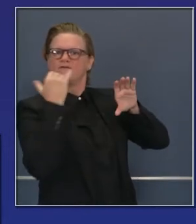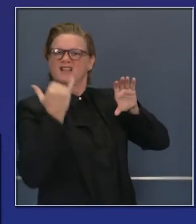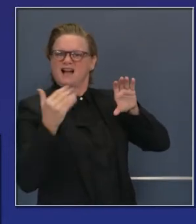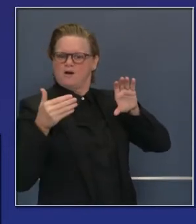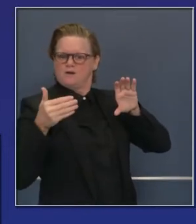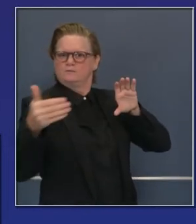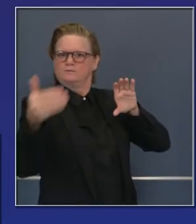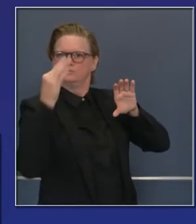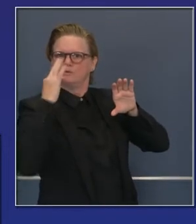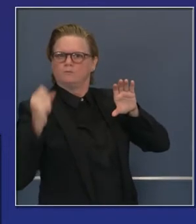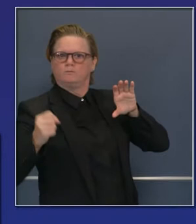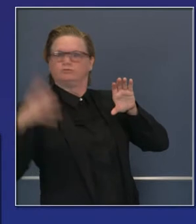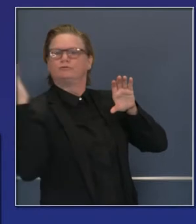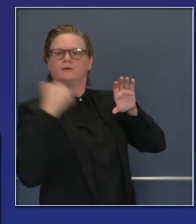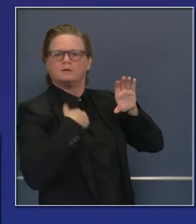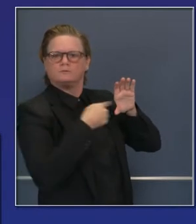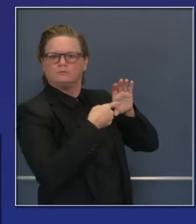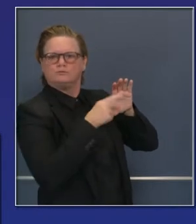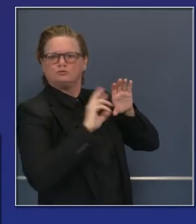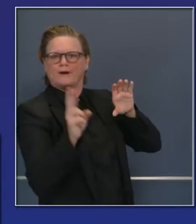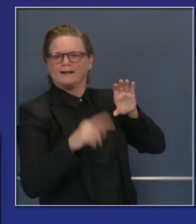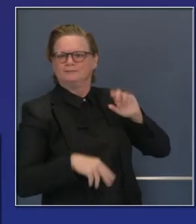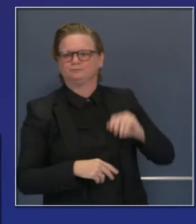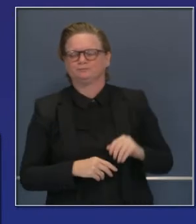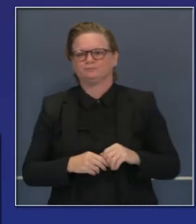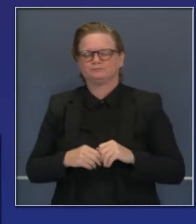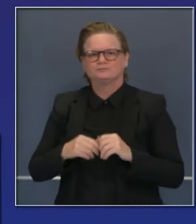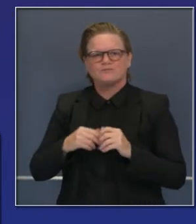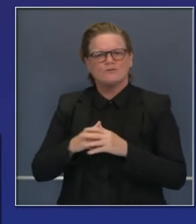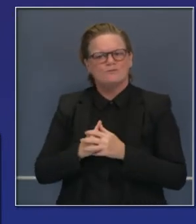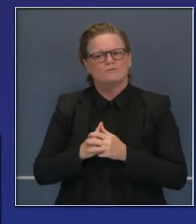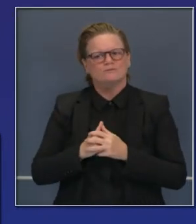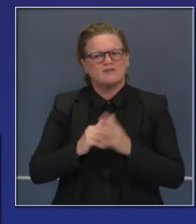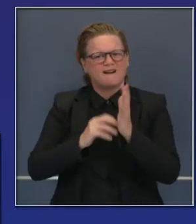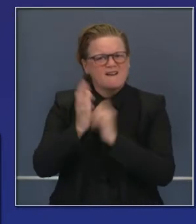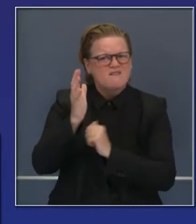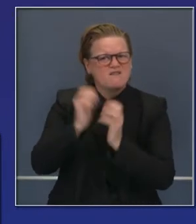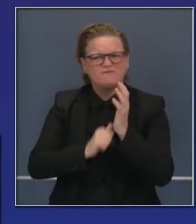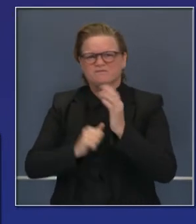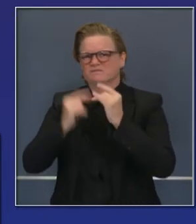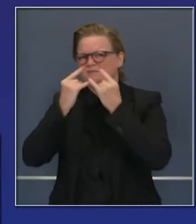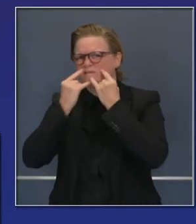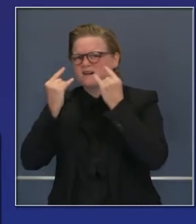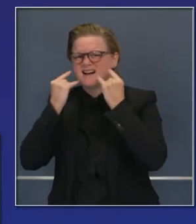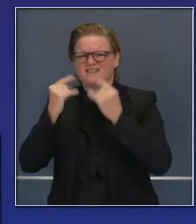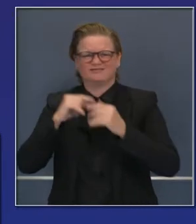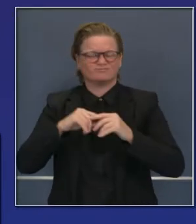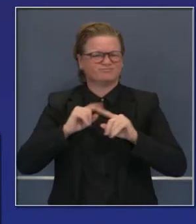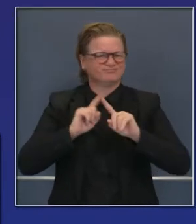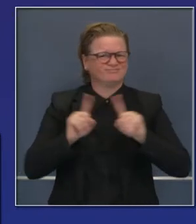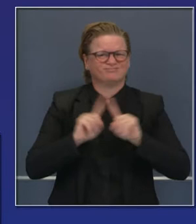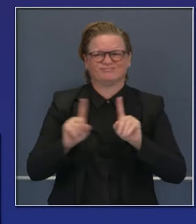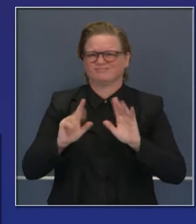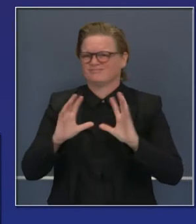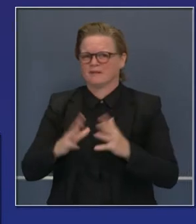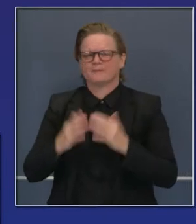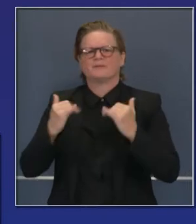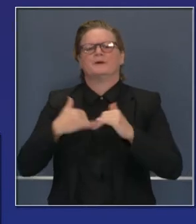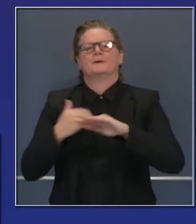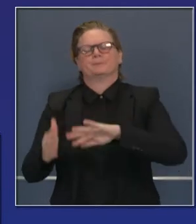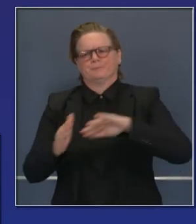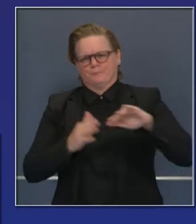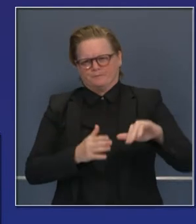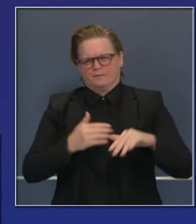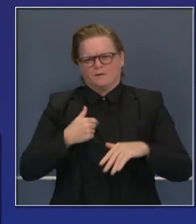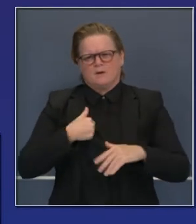mismo con batas, guantes y caretas y otro equipo de protección personal. Pero otra cosa de la que debemos